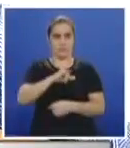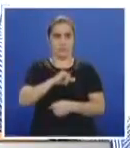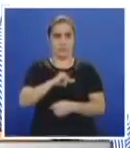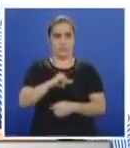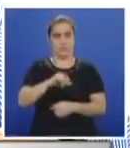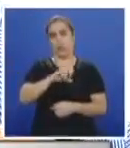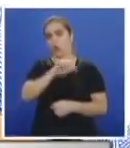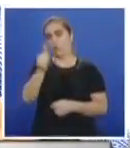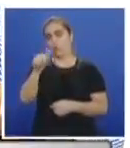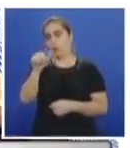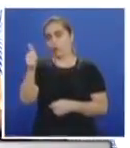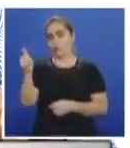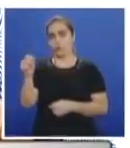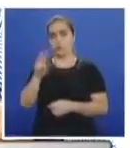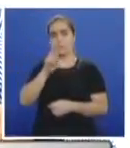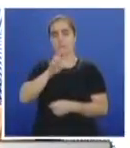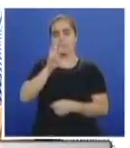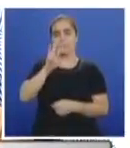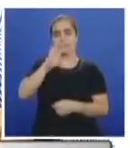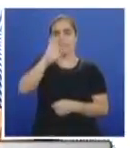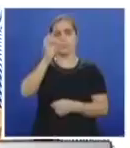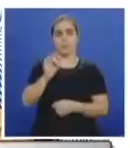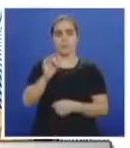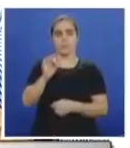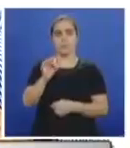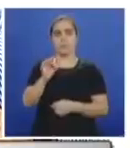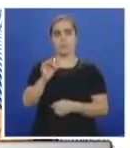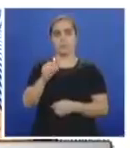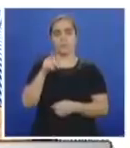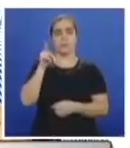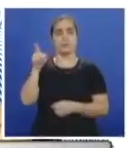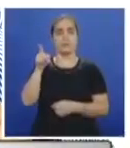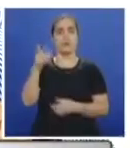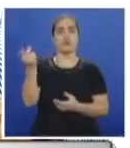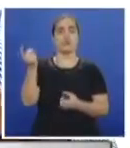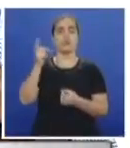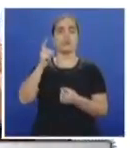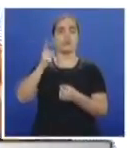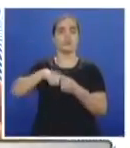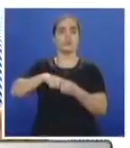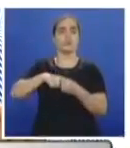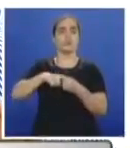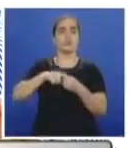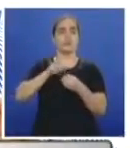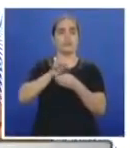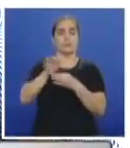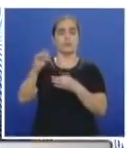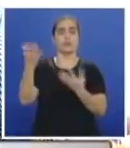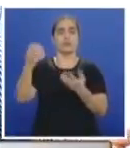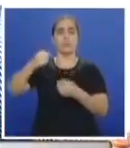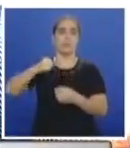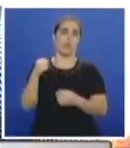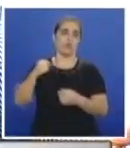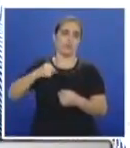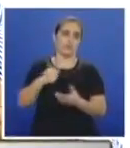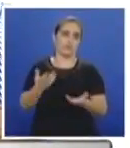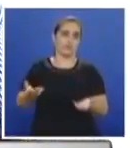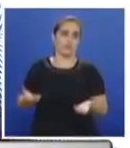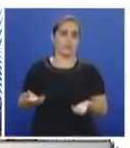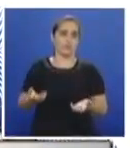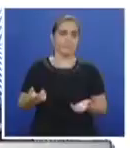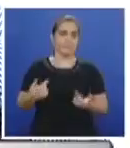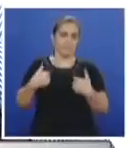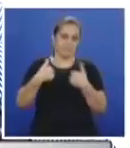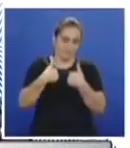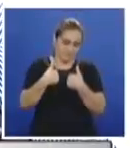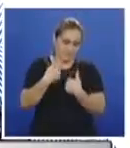El resto, que es el 23%, 22%, están registrados fundamentalmente en Bogotá. Entonces, ahí es